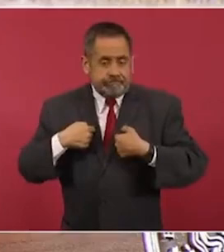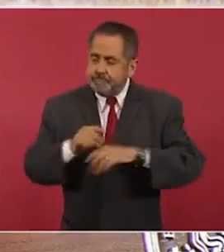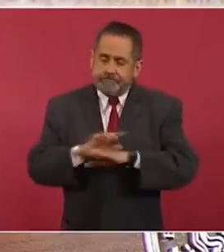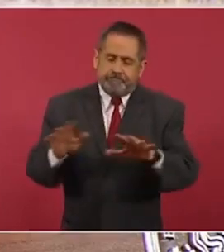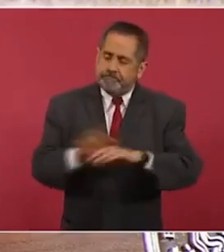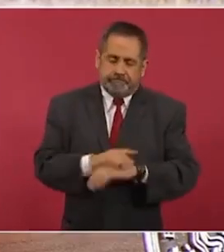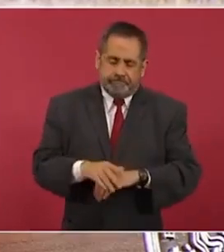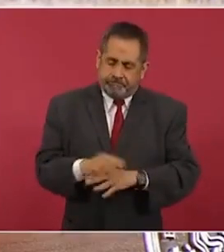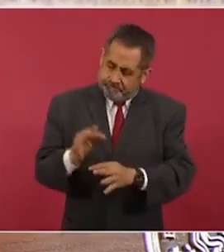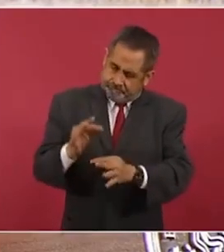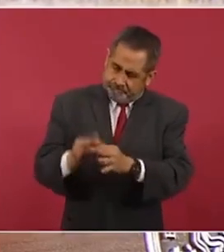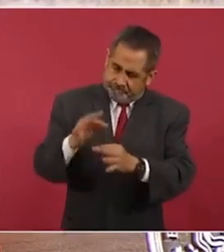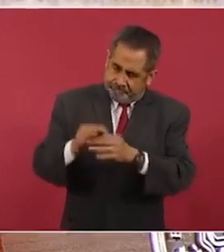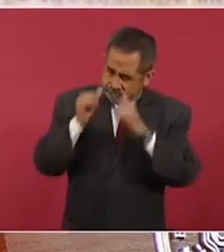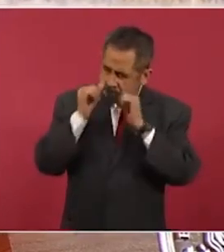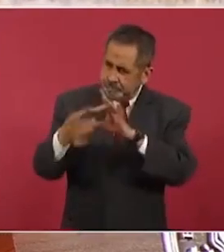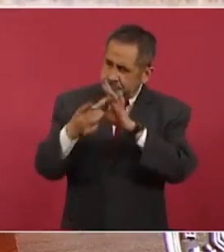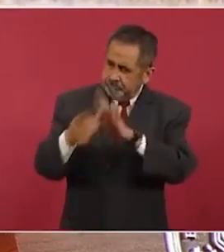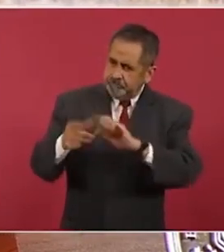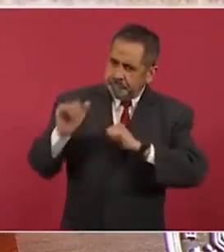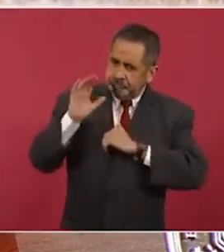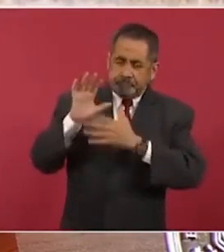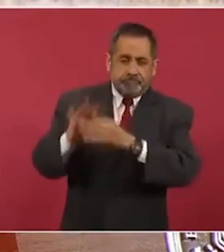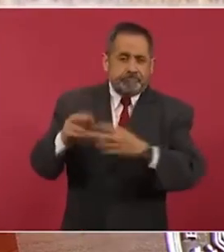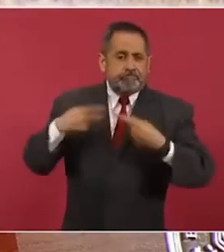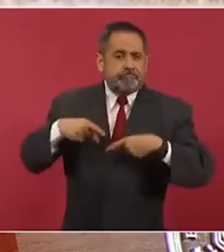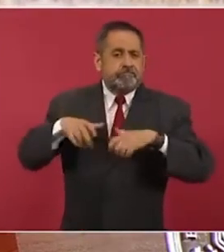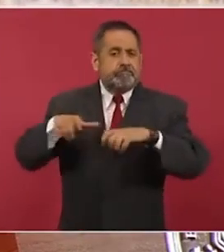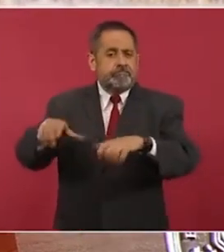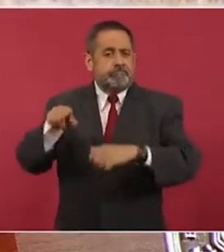Y por eso, bueno,